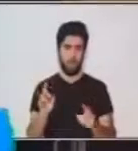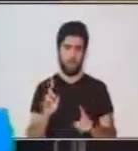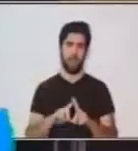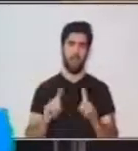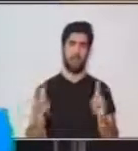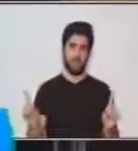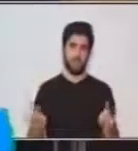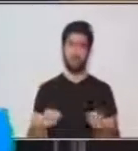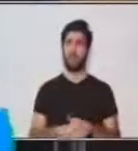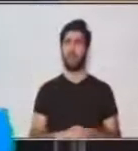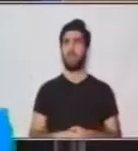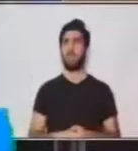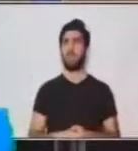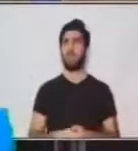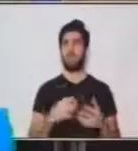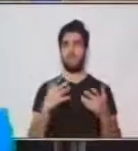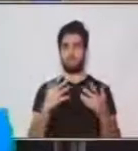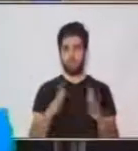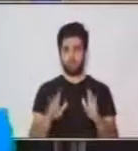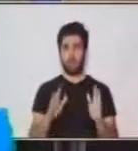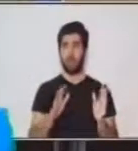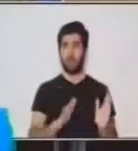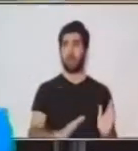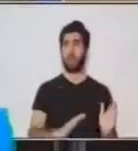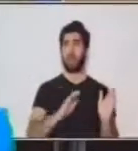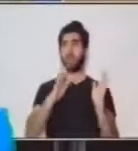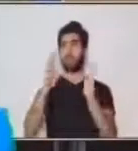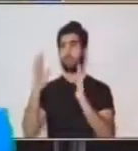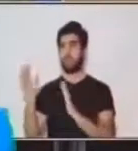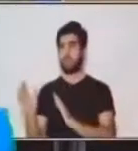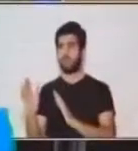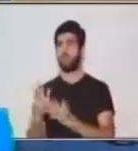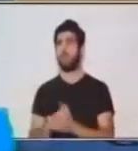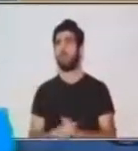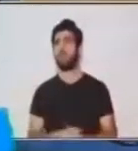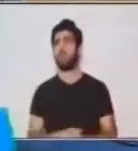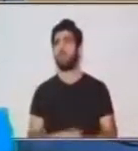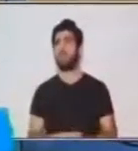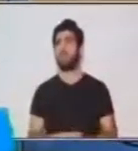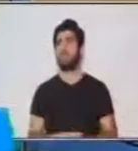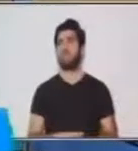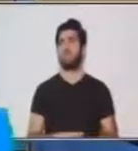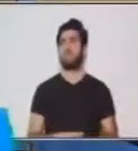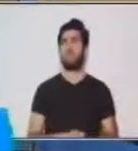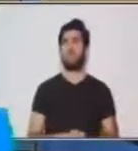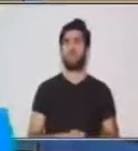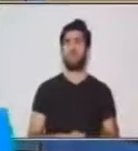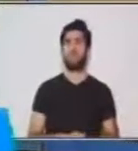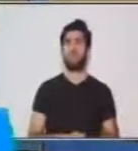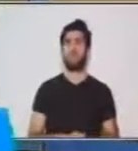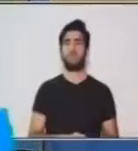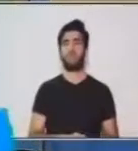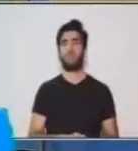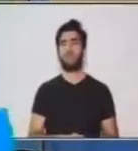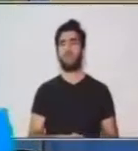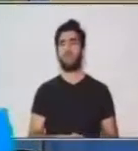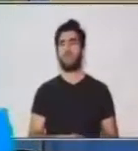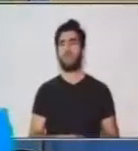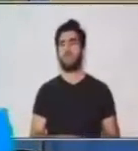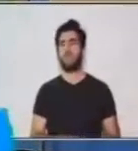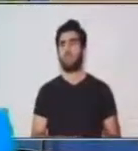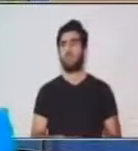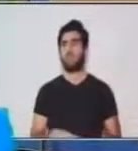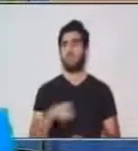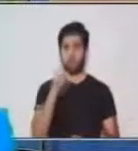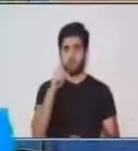Pasemos a estas dos imágenes. Debemos